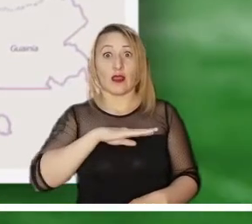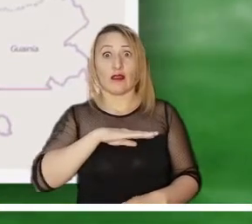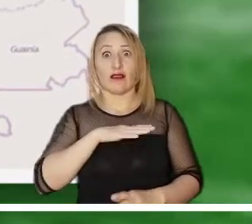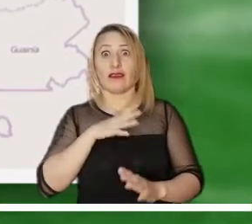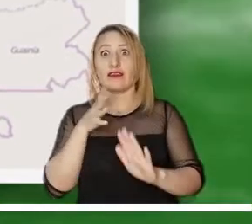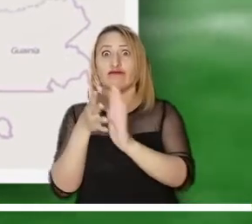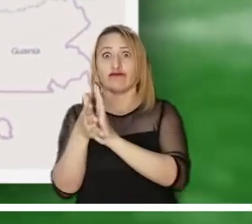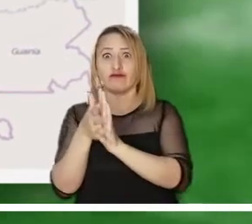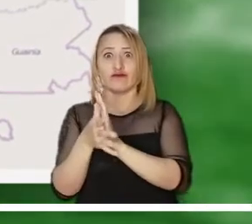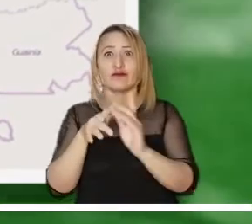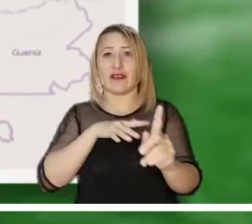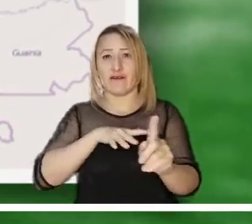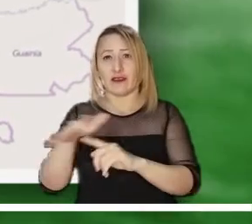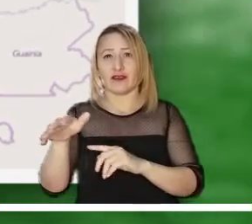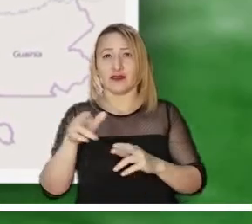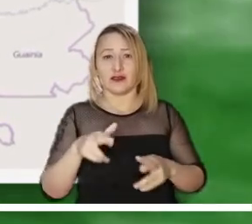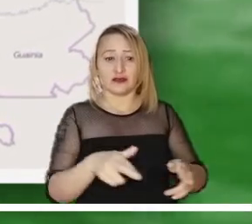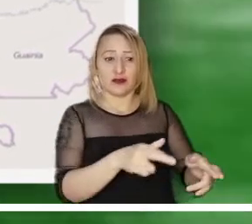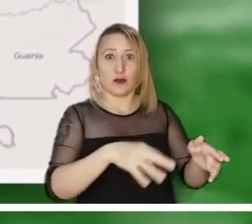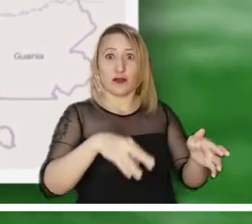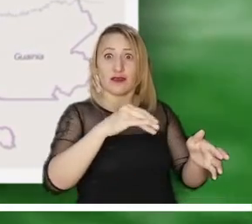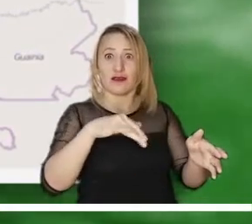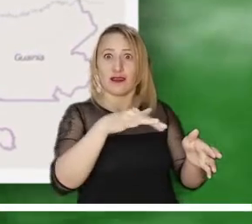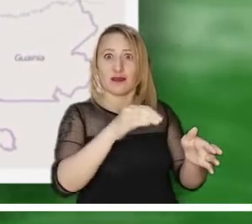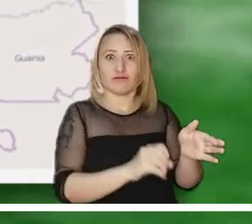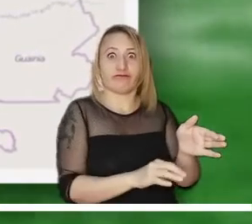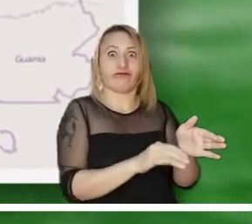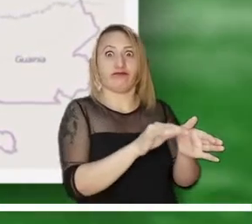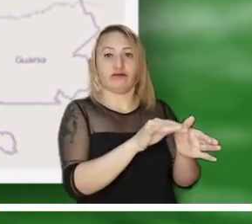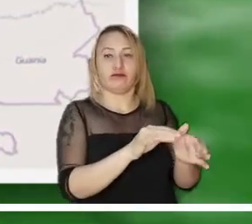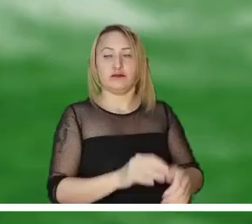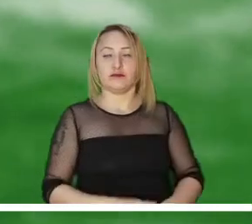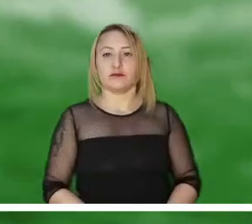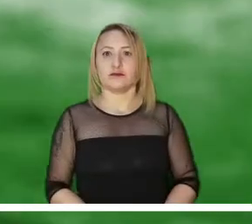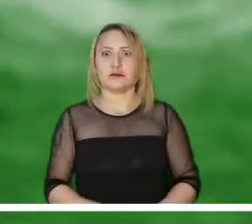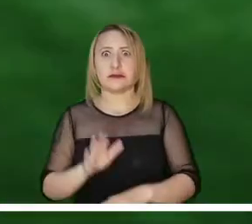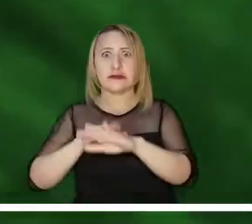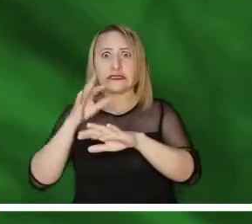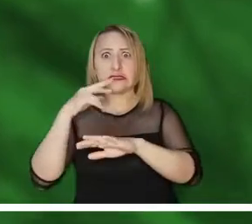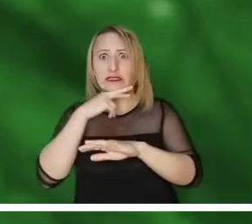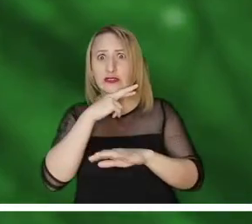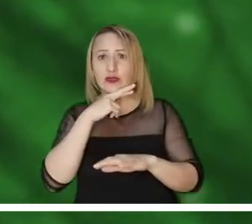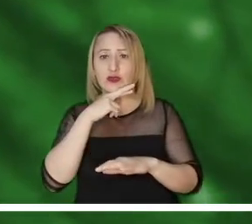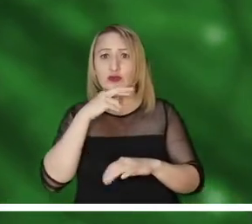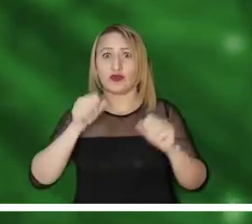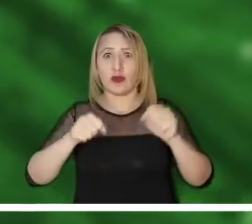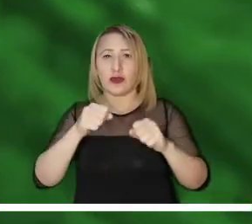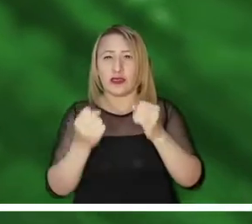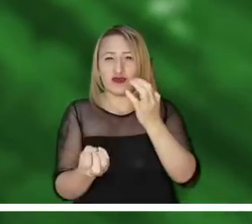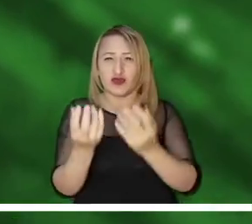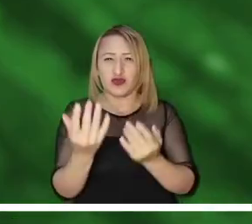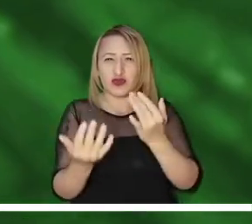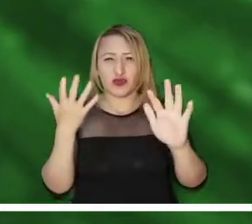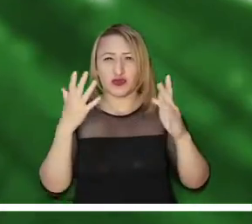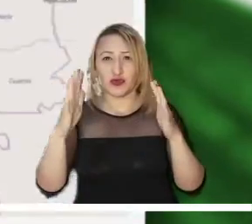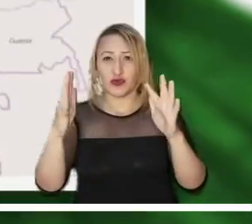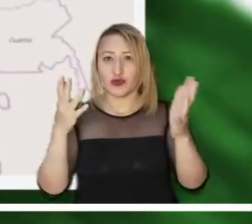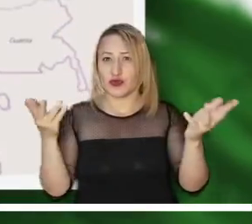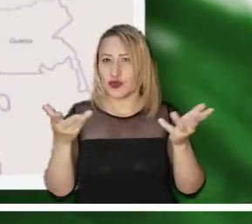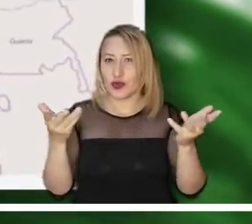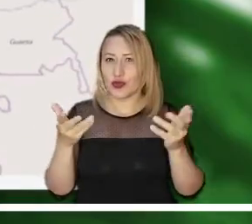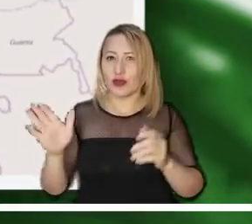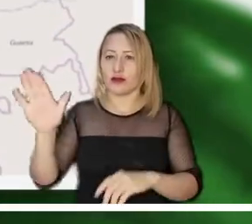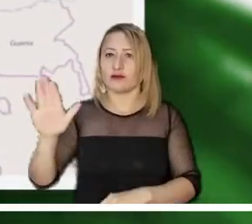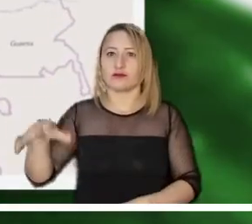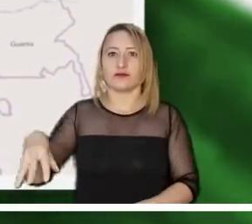Sebastián de Buenavista reporta afectaciones por niveles altos del río Magdalena. Alerta roja por alta probabilidad